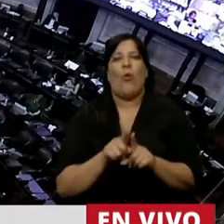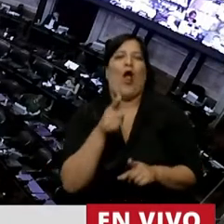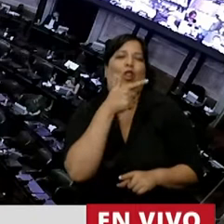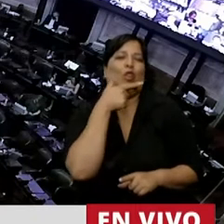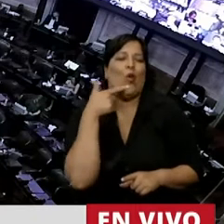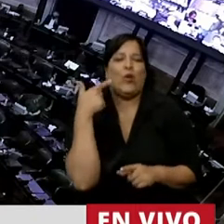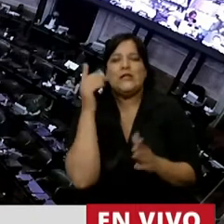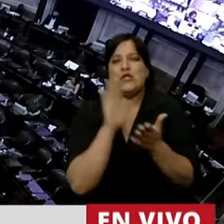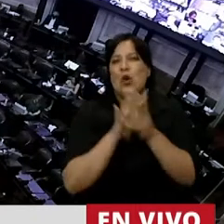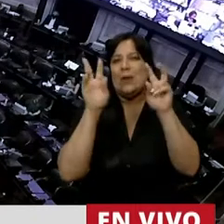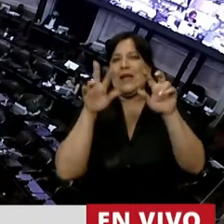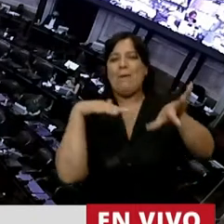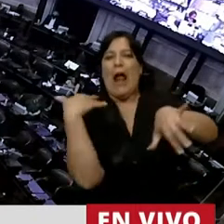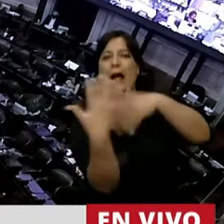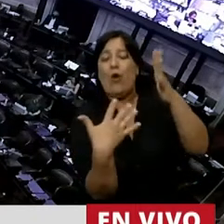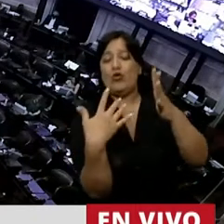revolucionaria,